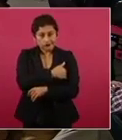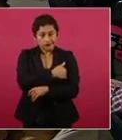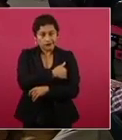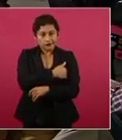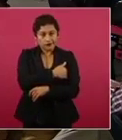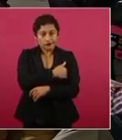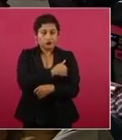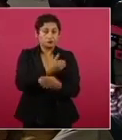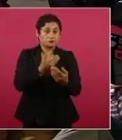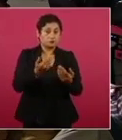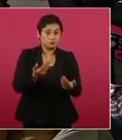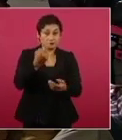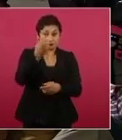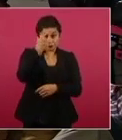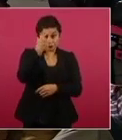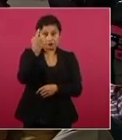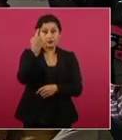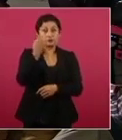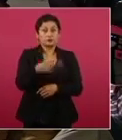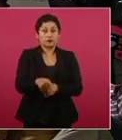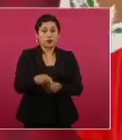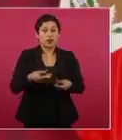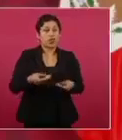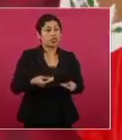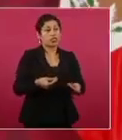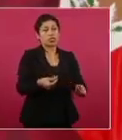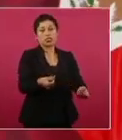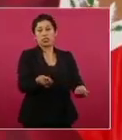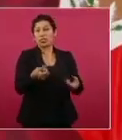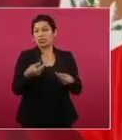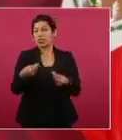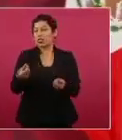despilfarro, derroche,